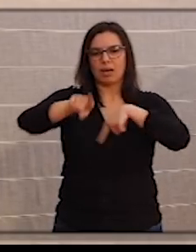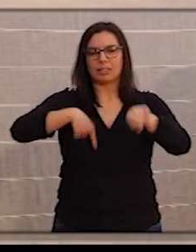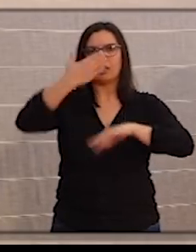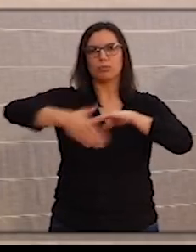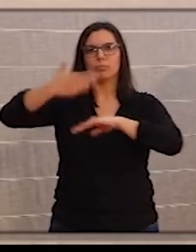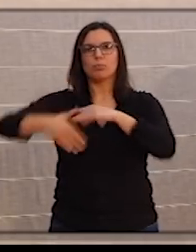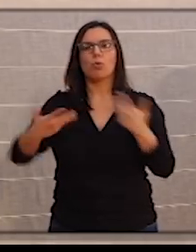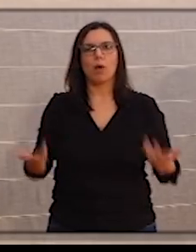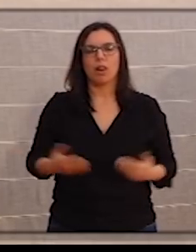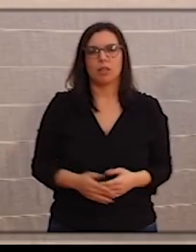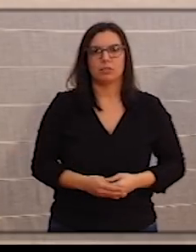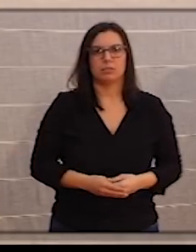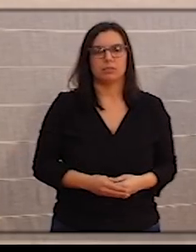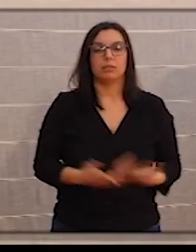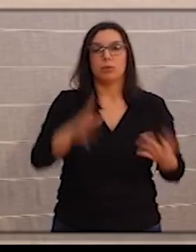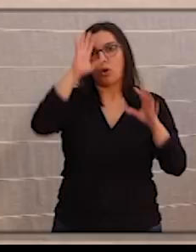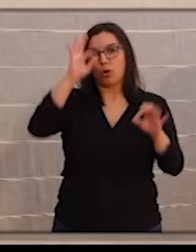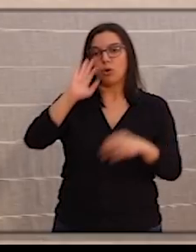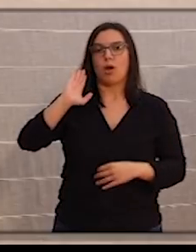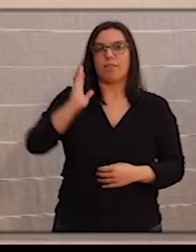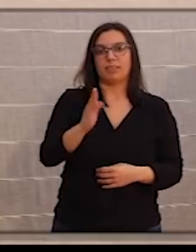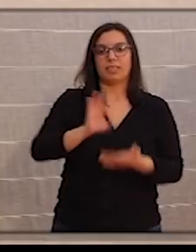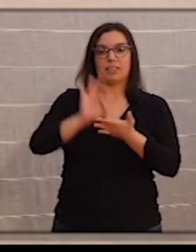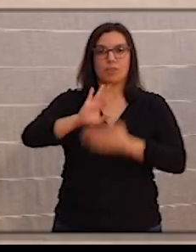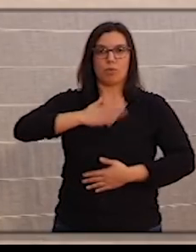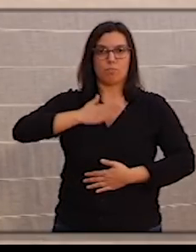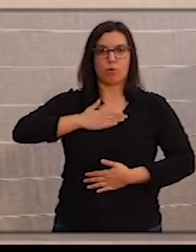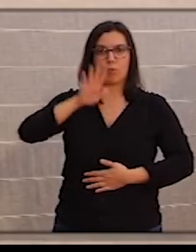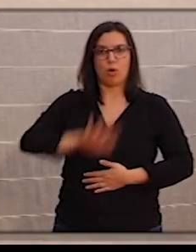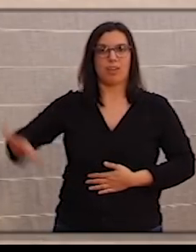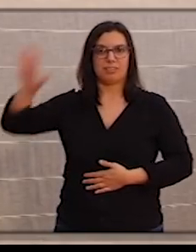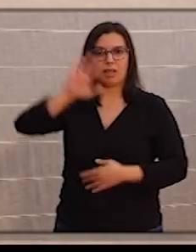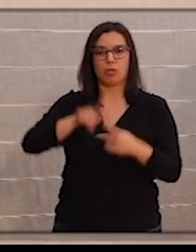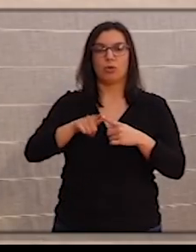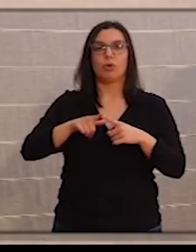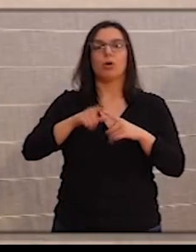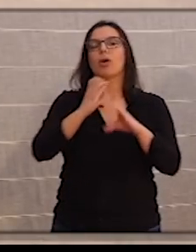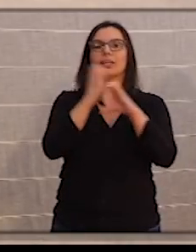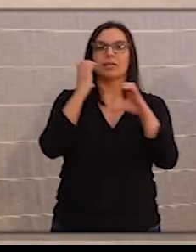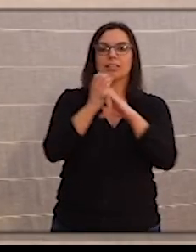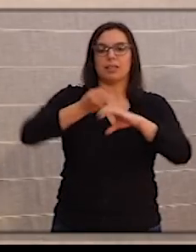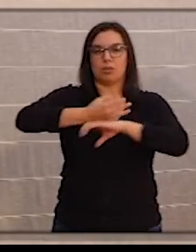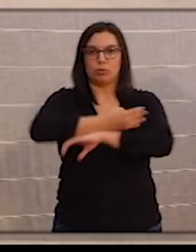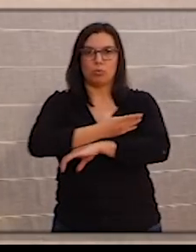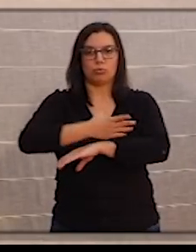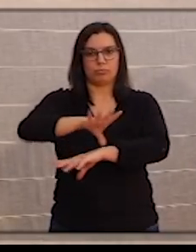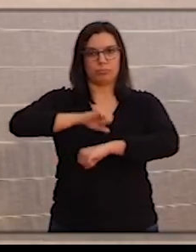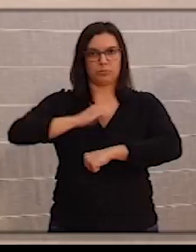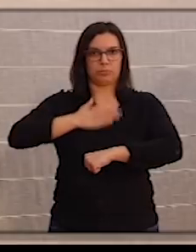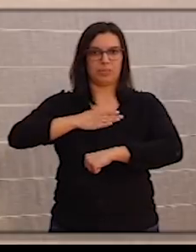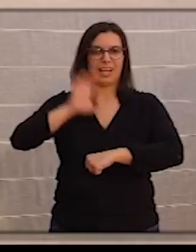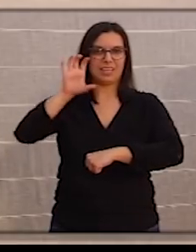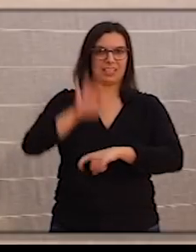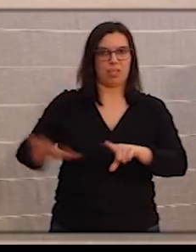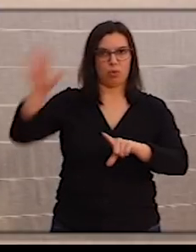Bueno, afectará, lógicamente, a los servicios del Estado, por un lado, del tren y autobús, de las concesiones del Estado. En Castilla y